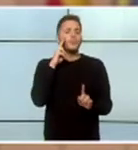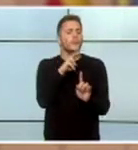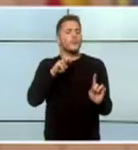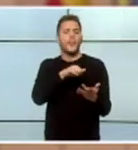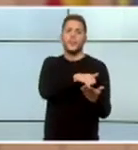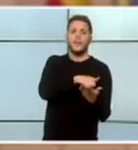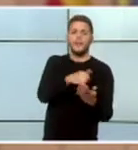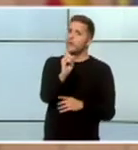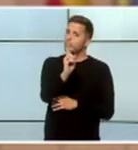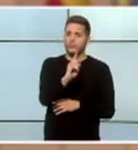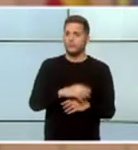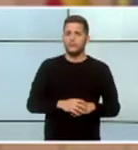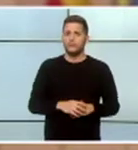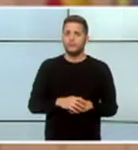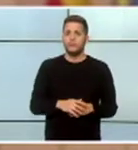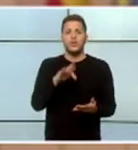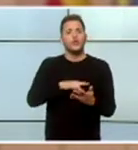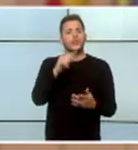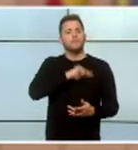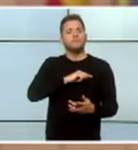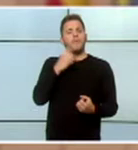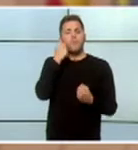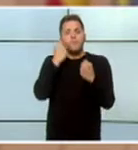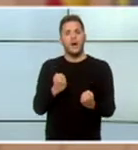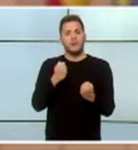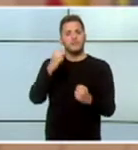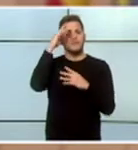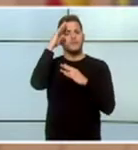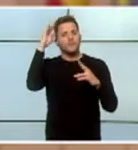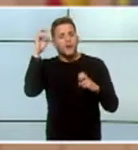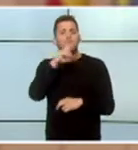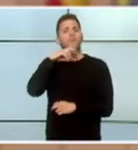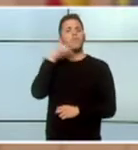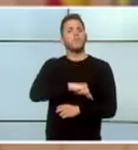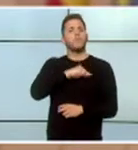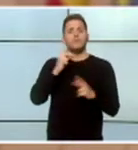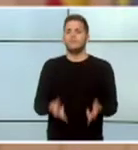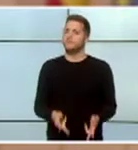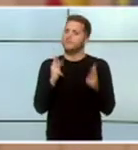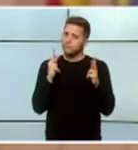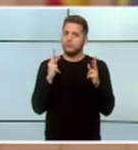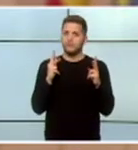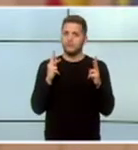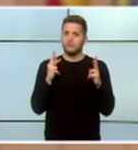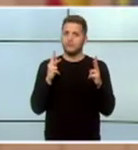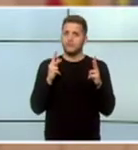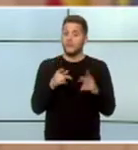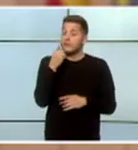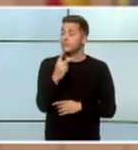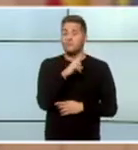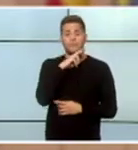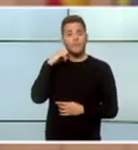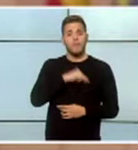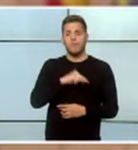...sino al contrario... ...en la firmeza de nuestras convicciones... ...de nuestros valores democráticos... ...y que uno de esos valores